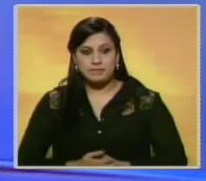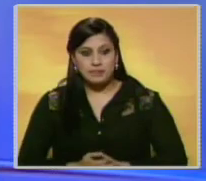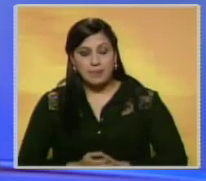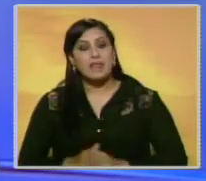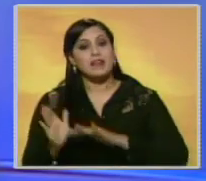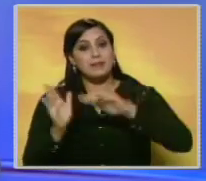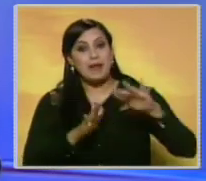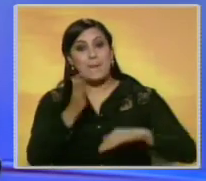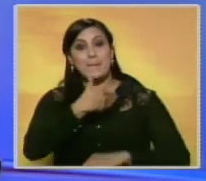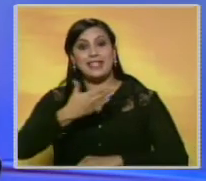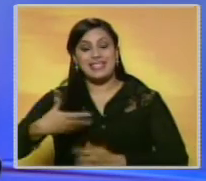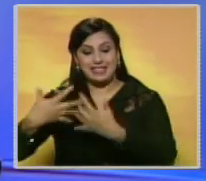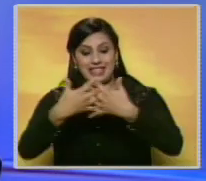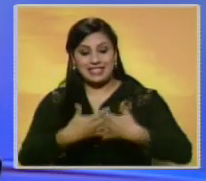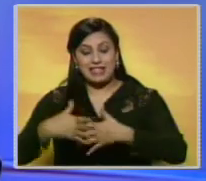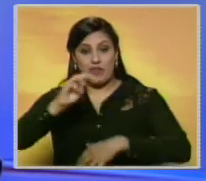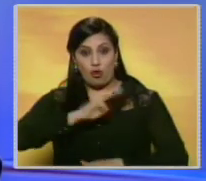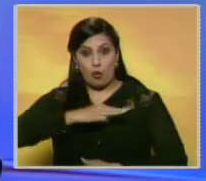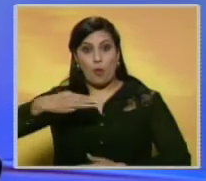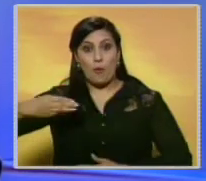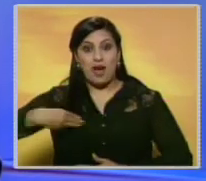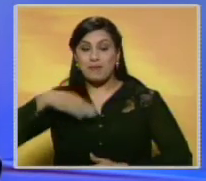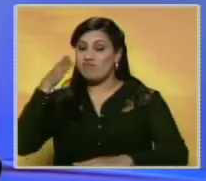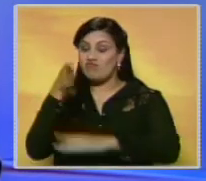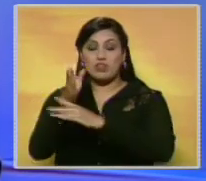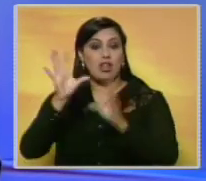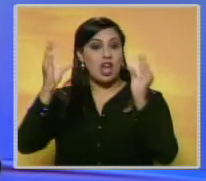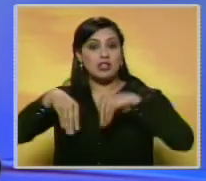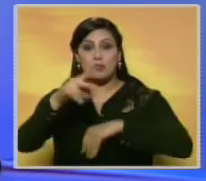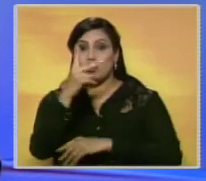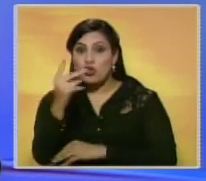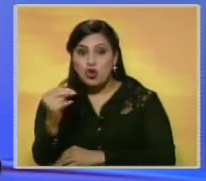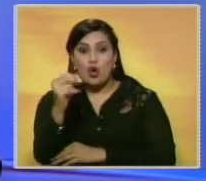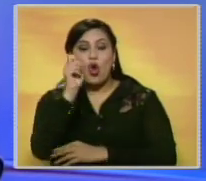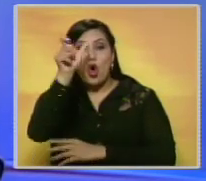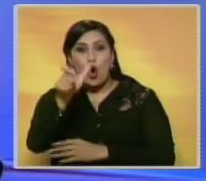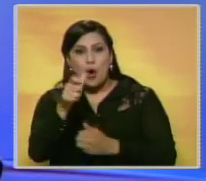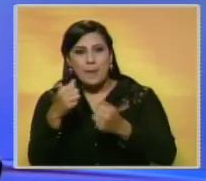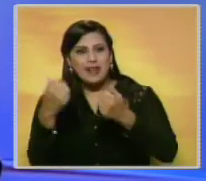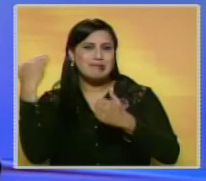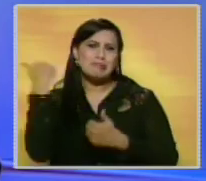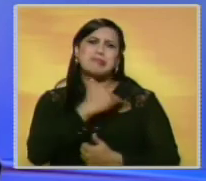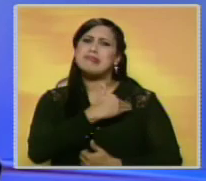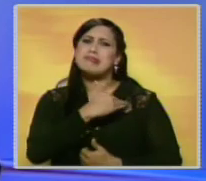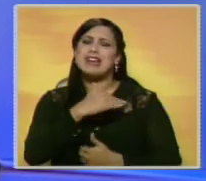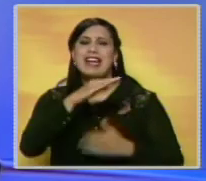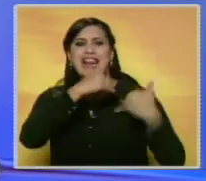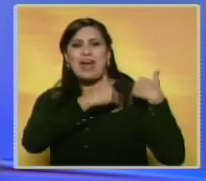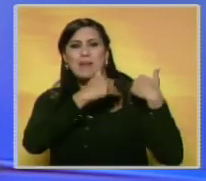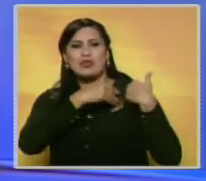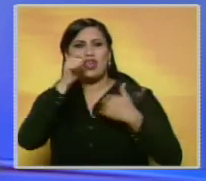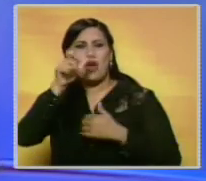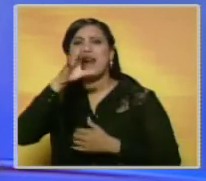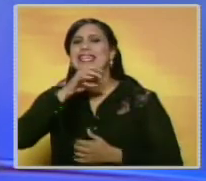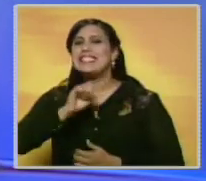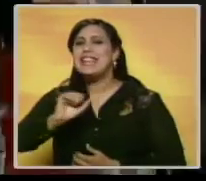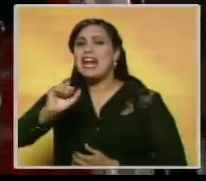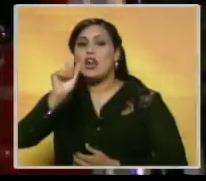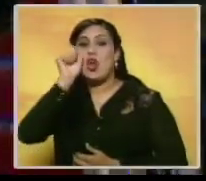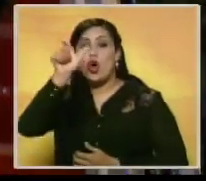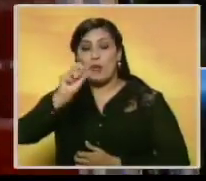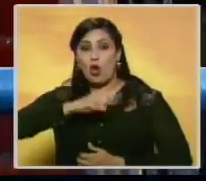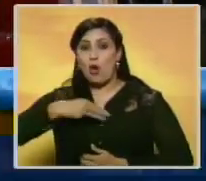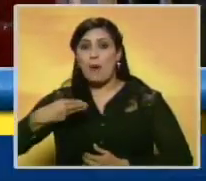El presidente de Estados Unidos, Barack Obama, condenó la decapitación del cooperante Peter Casey en la manos del Estado Islámico. Obama